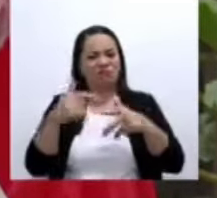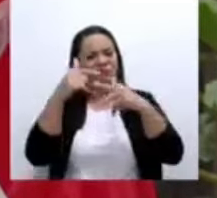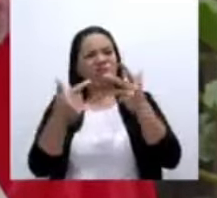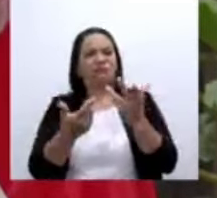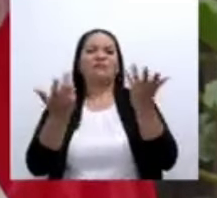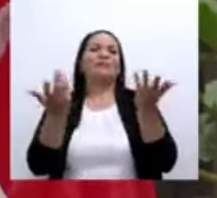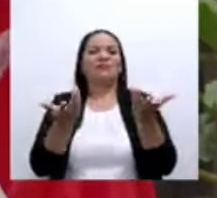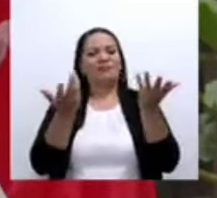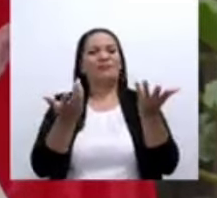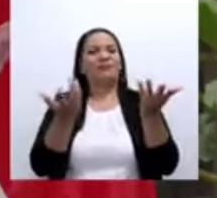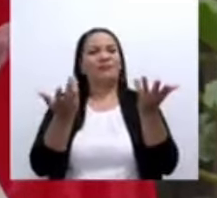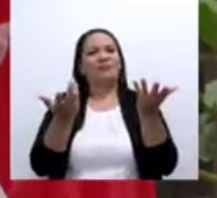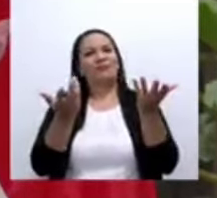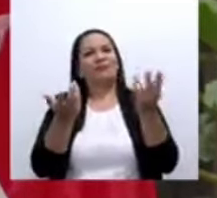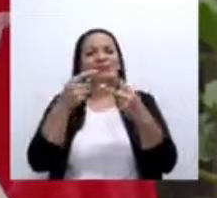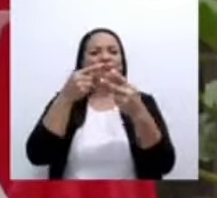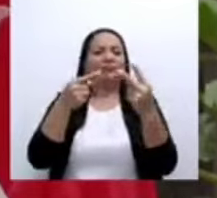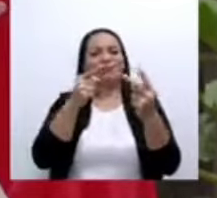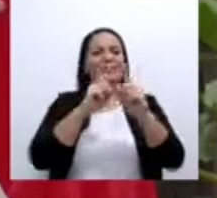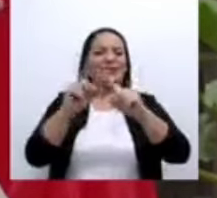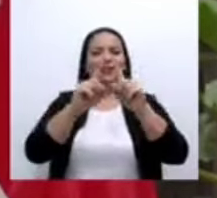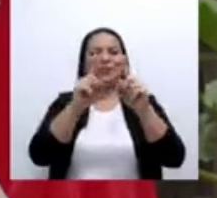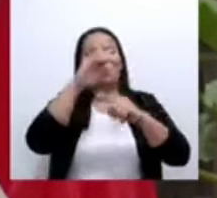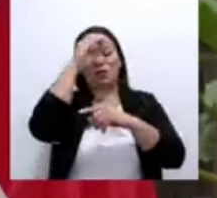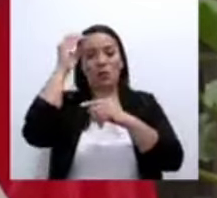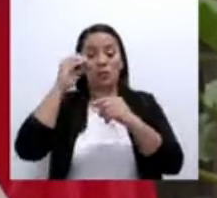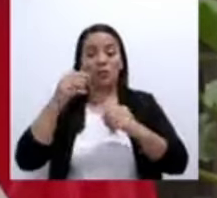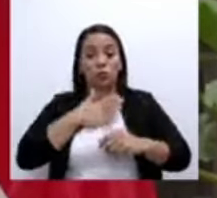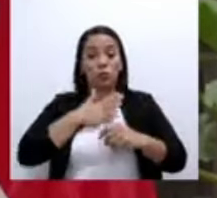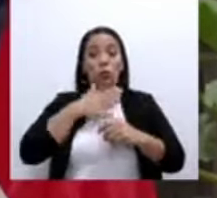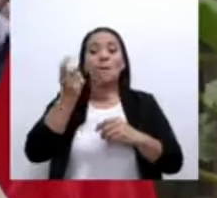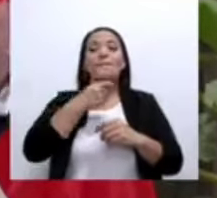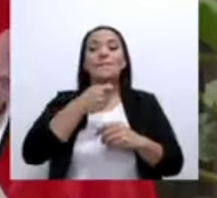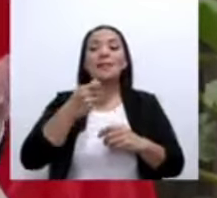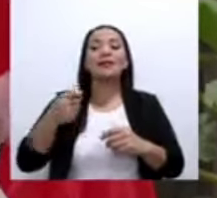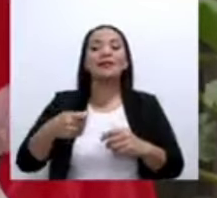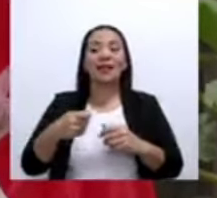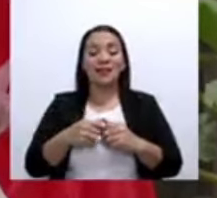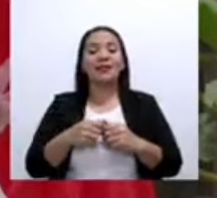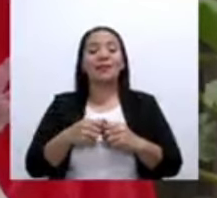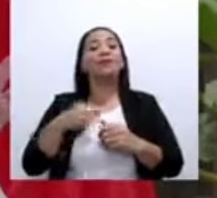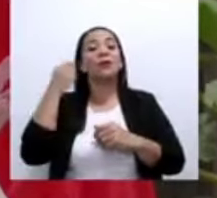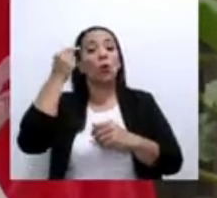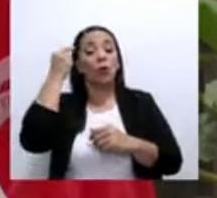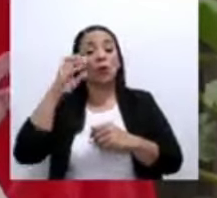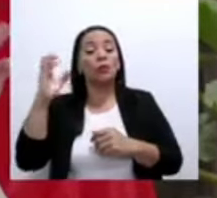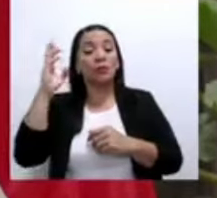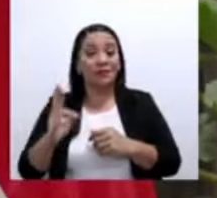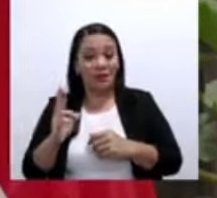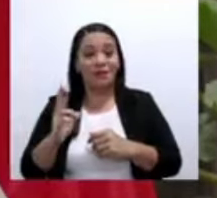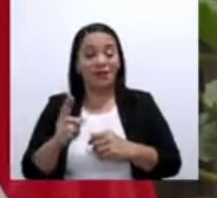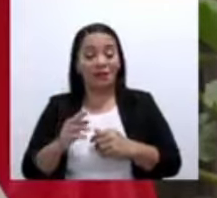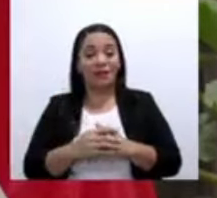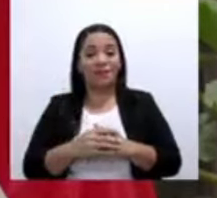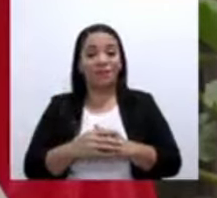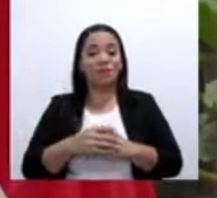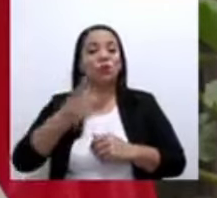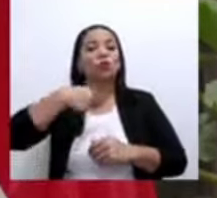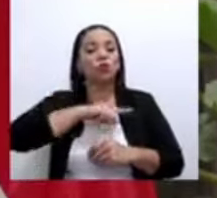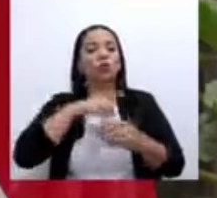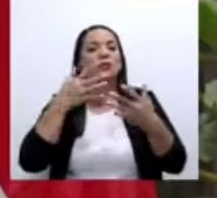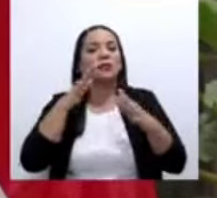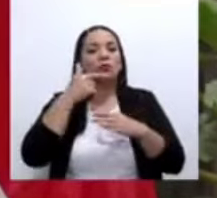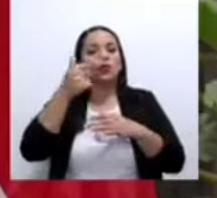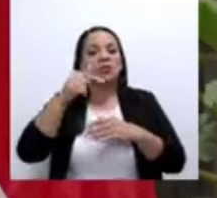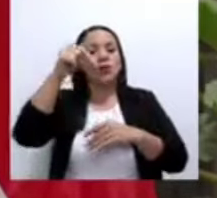dos posiciones diferentes. Este presidente, el gobierno de la república, hemos dicho en